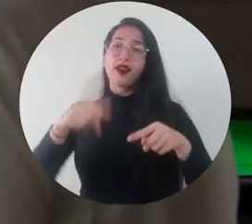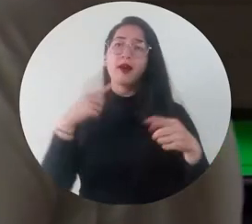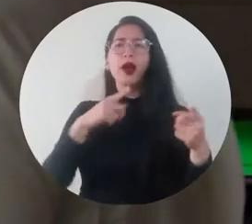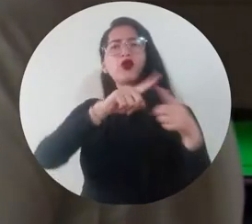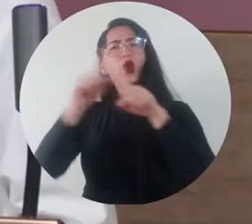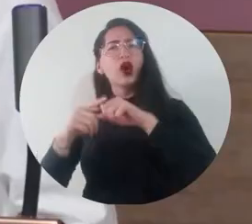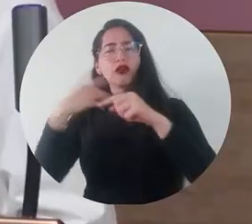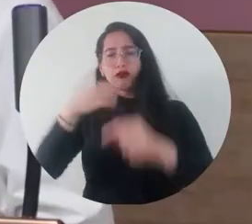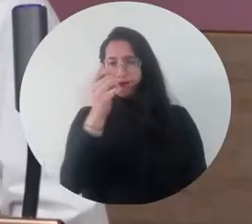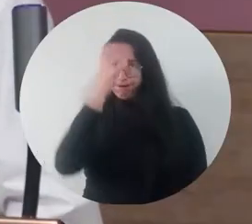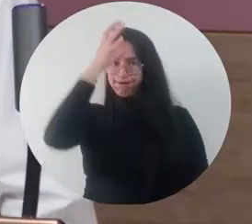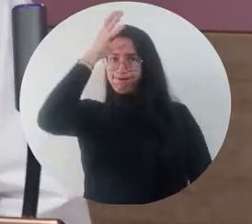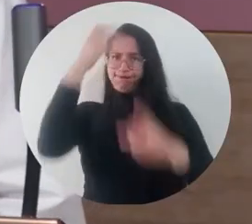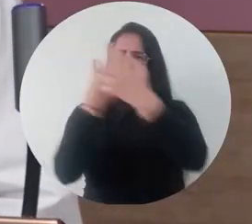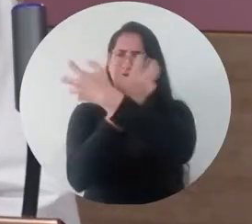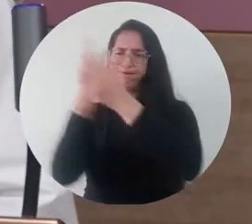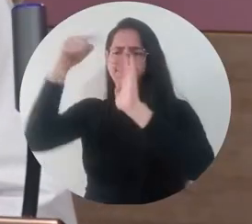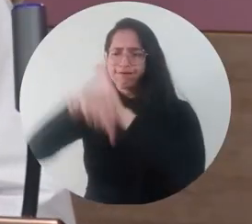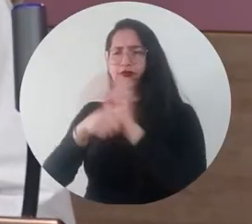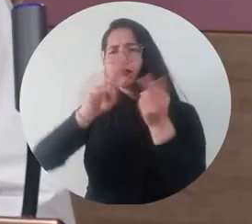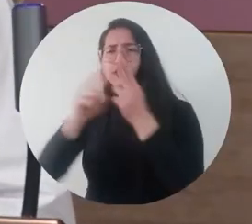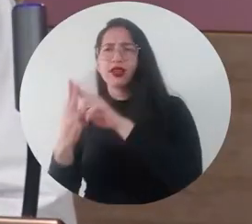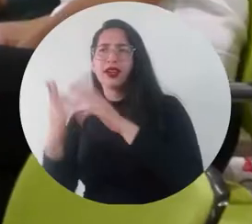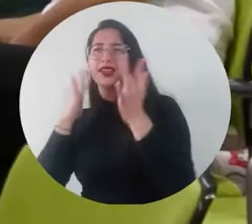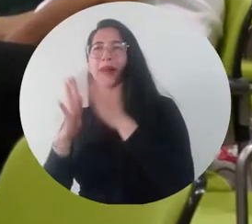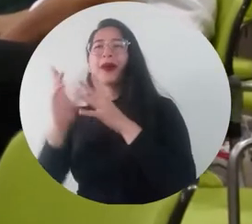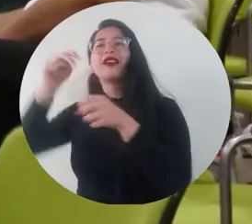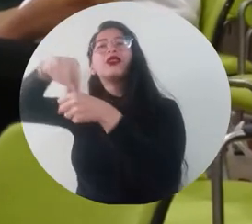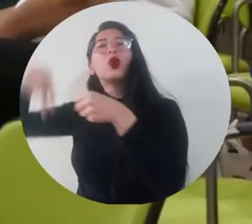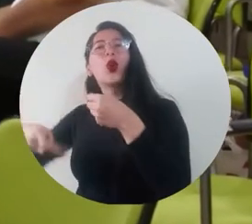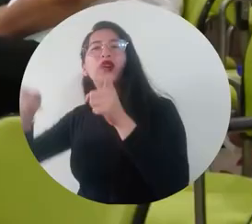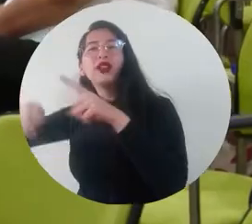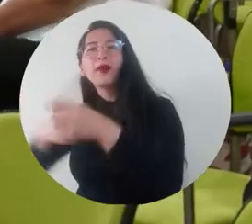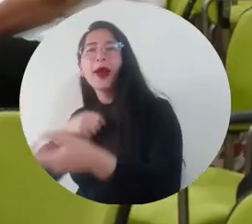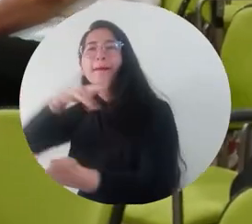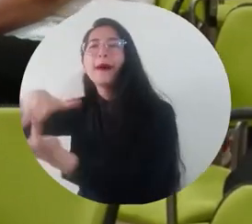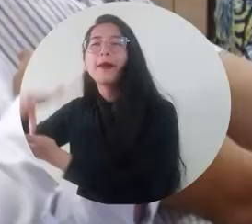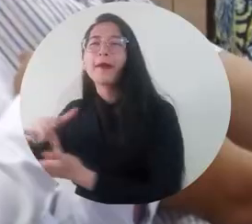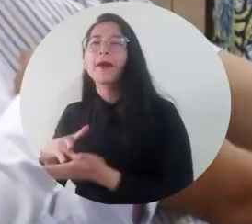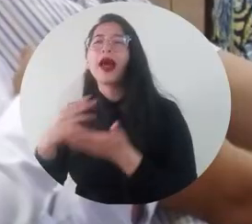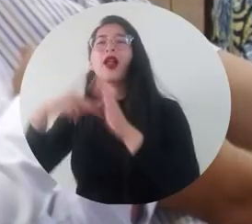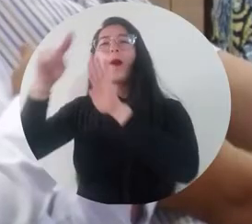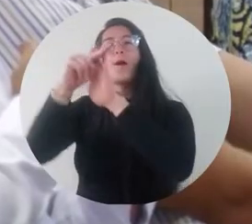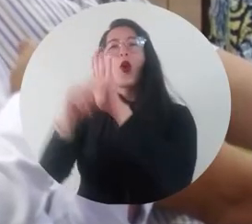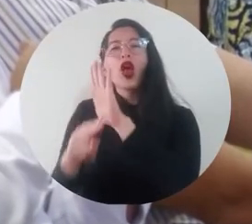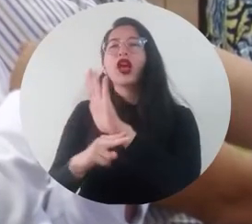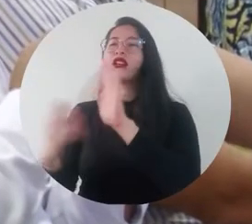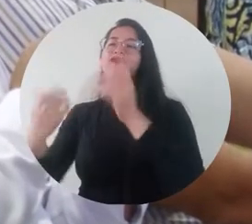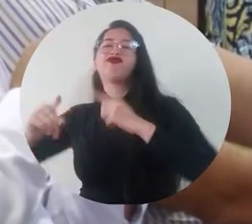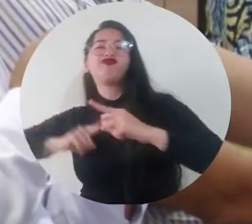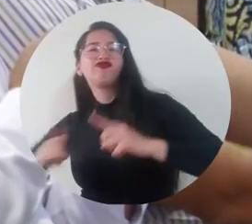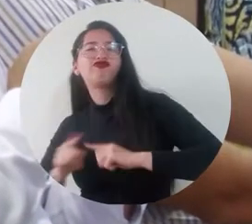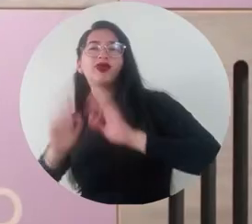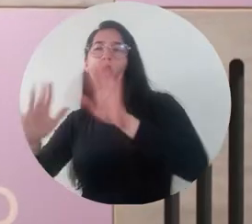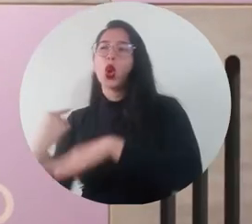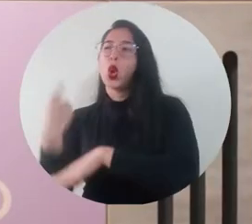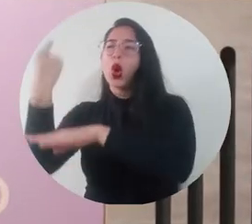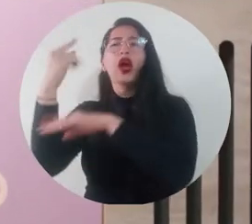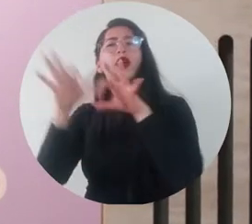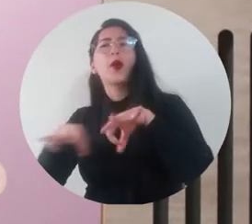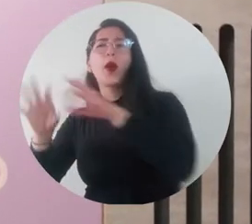esta jornada se propició un encuentro entre el conocimiento científico y la participación ciudadana con la toma de decisiones político